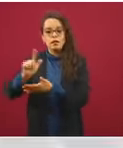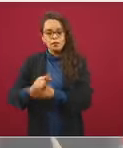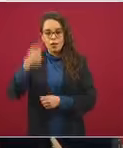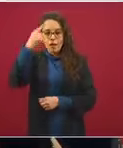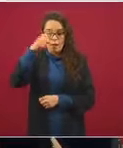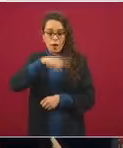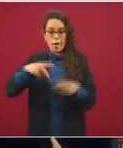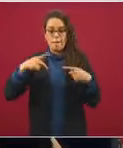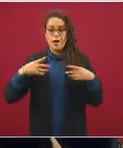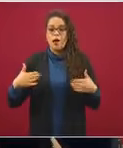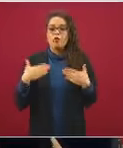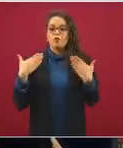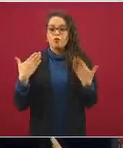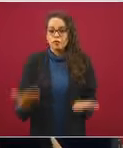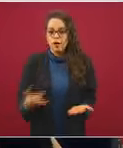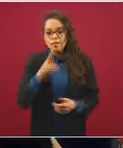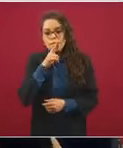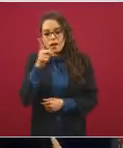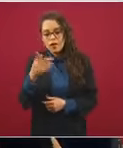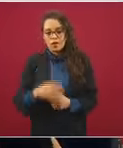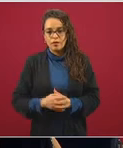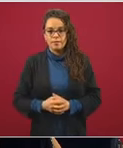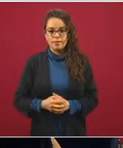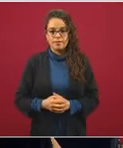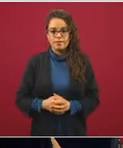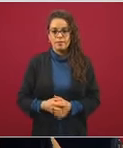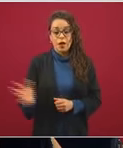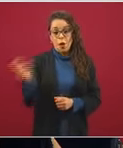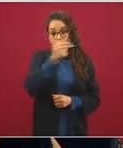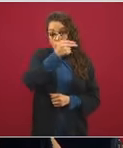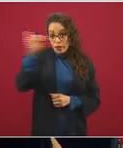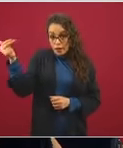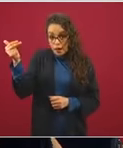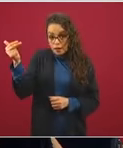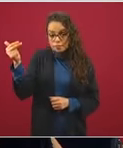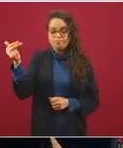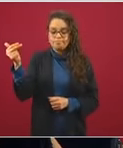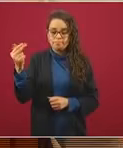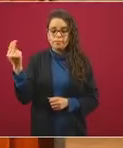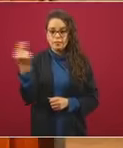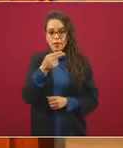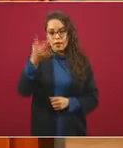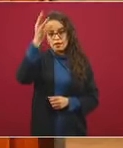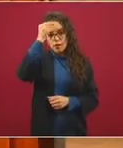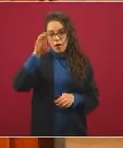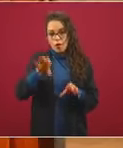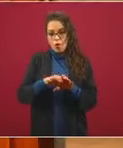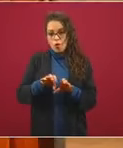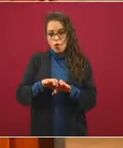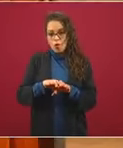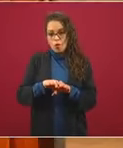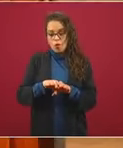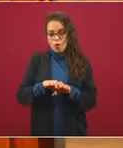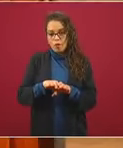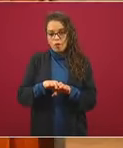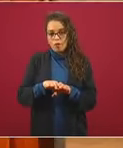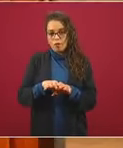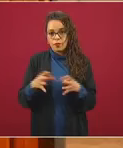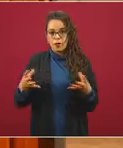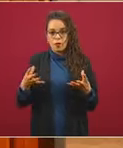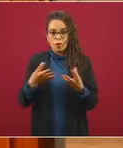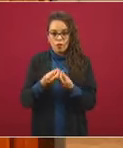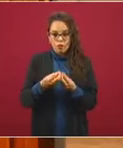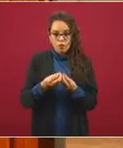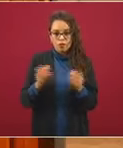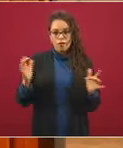siguiente, por favor. Los hoteles, tenemos que aprender a convivir ahora de forma diferente en el lobby, en